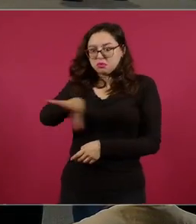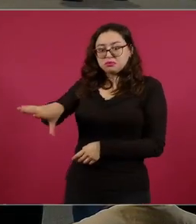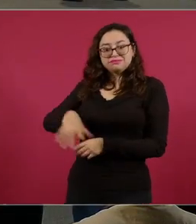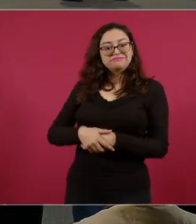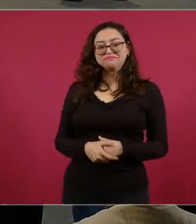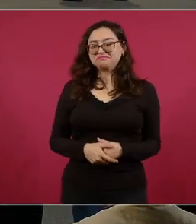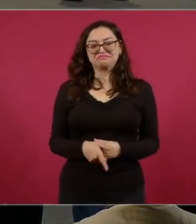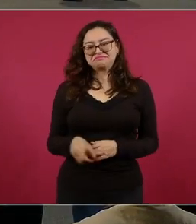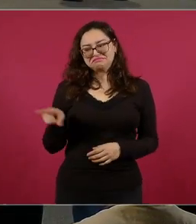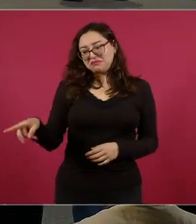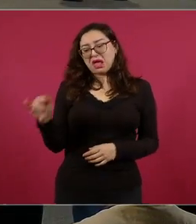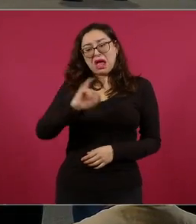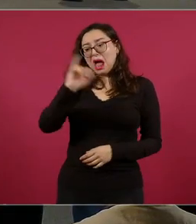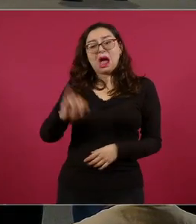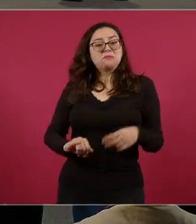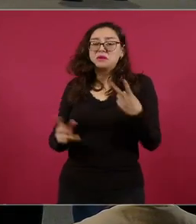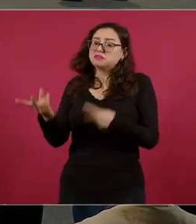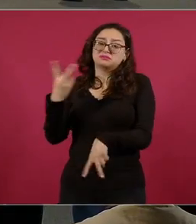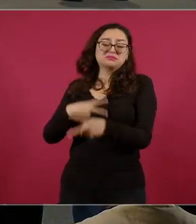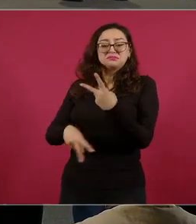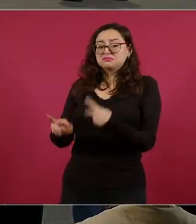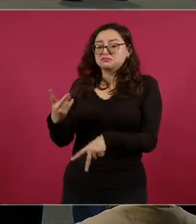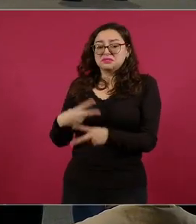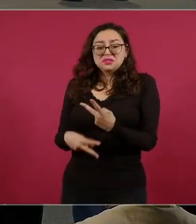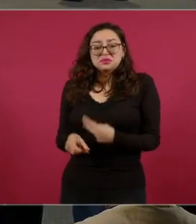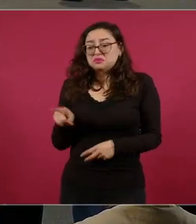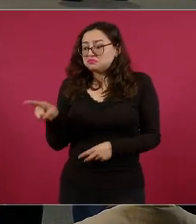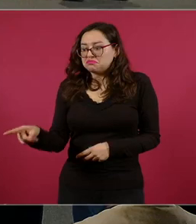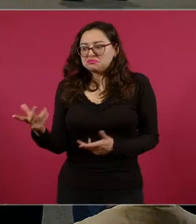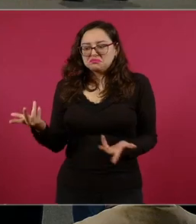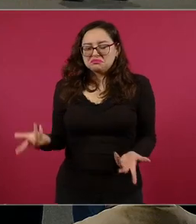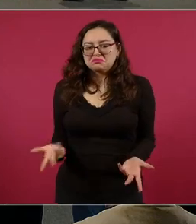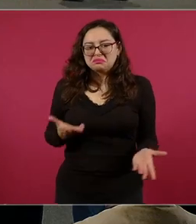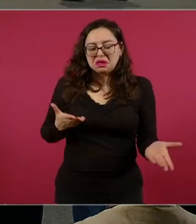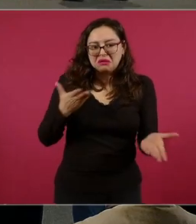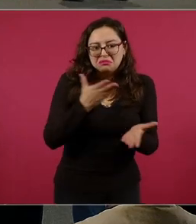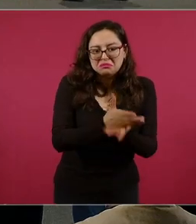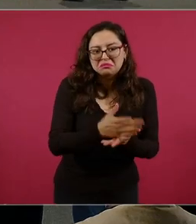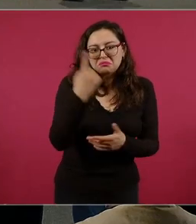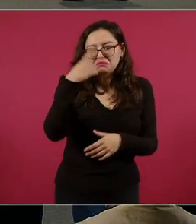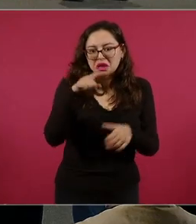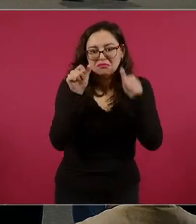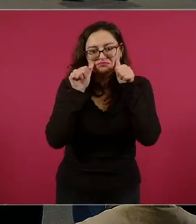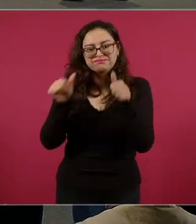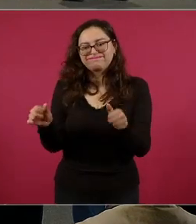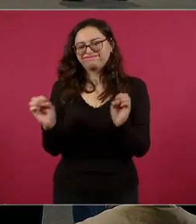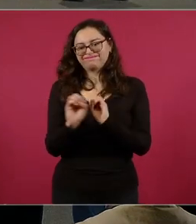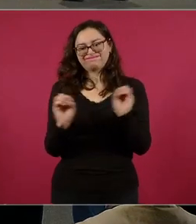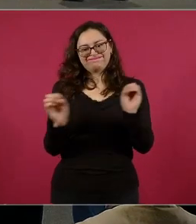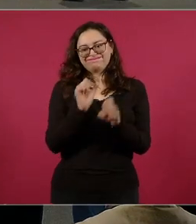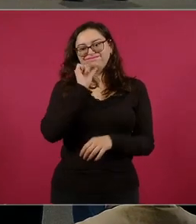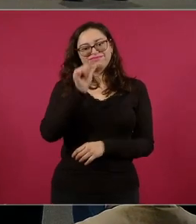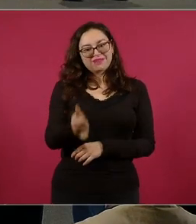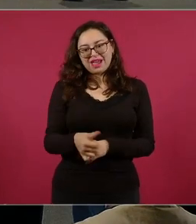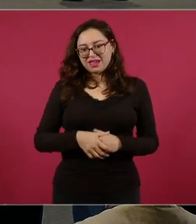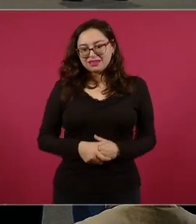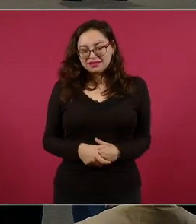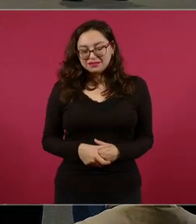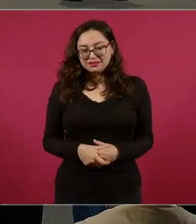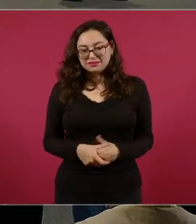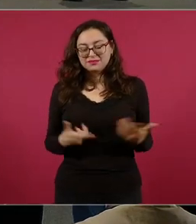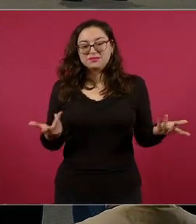es absolutamente falso. La persona no se acercó a ninguna puerta del nosocomio. Todo